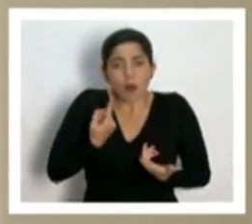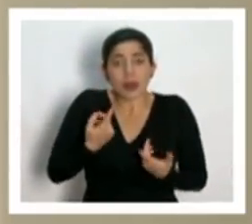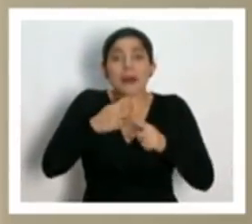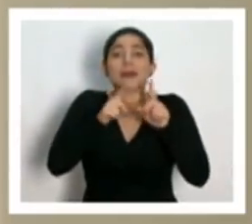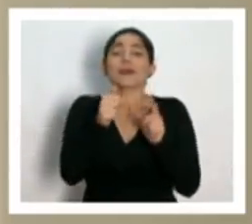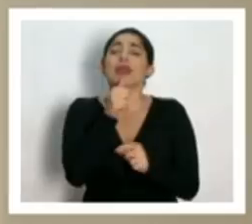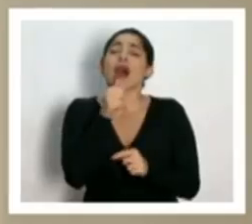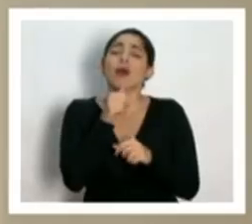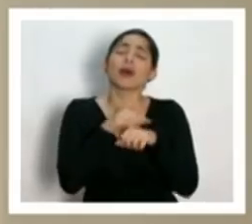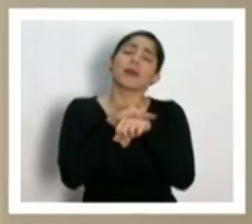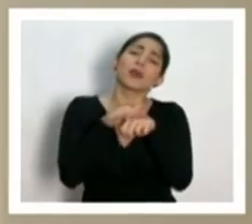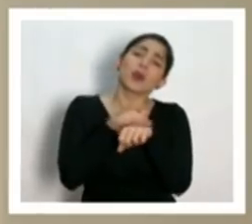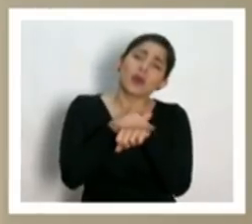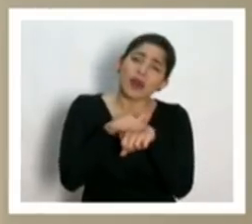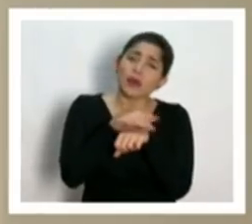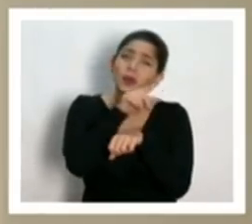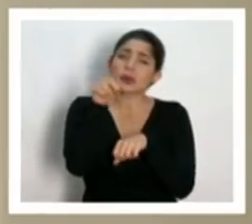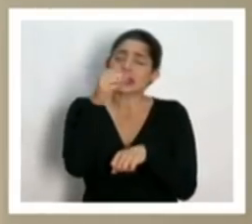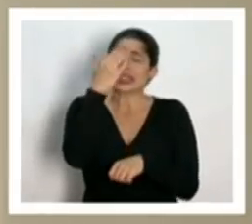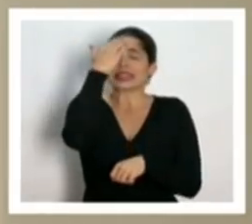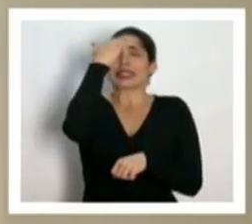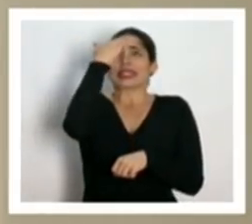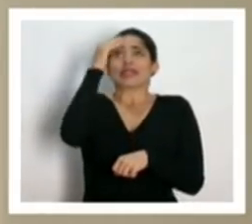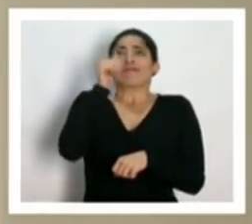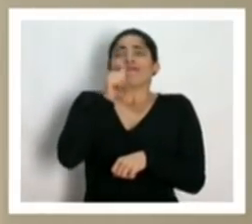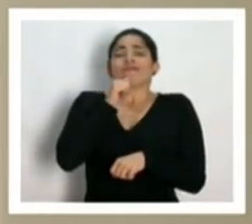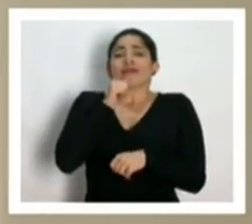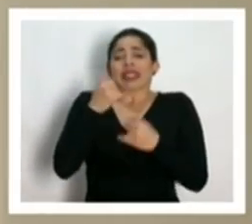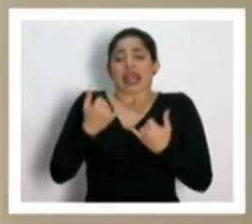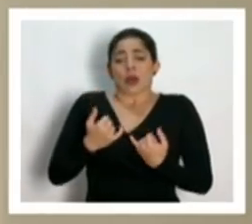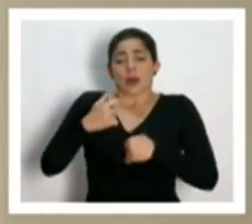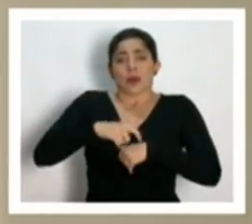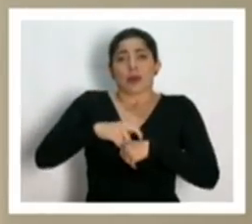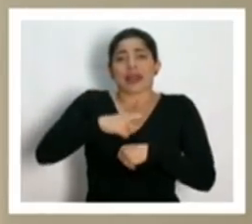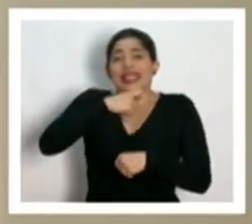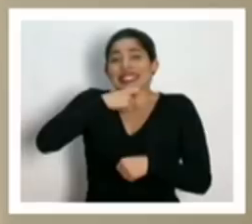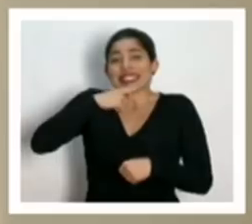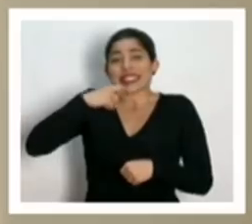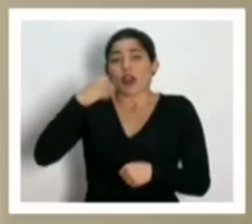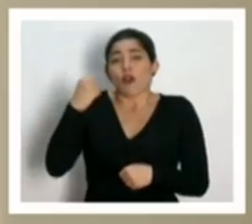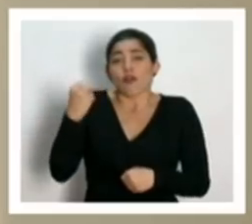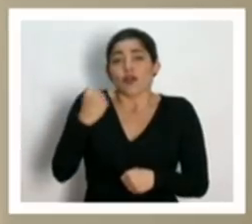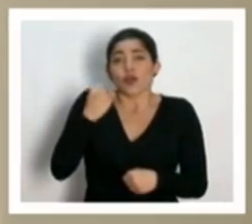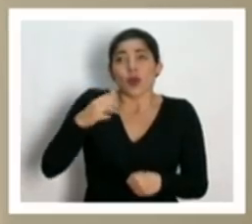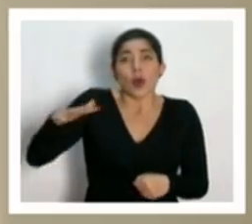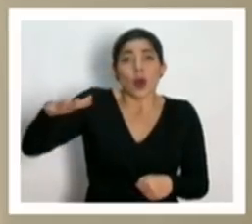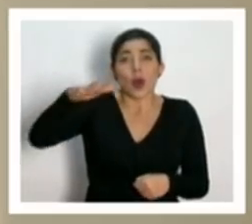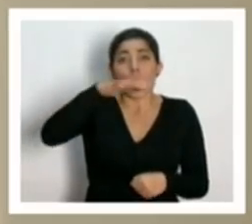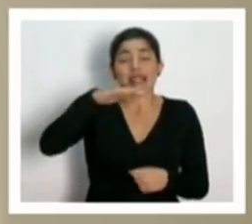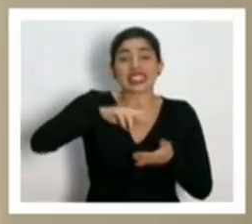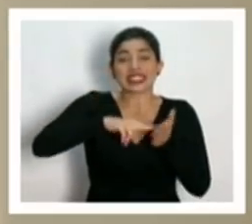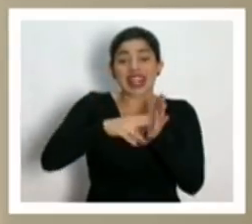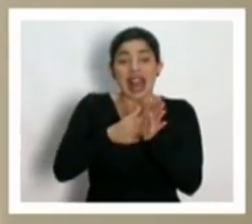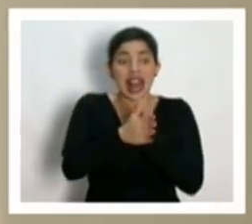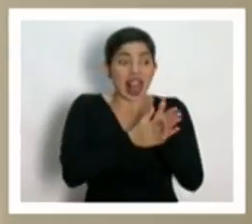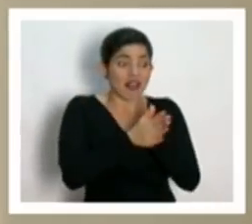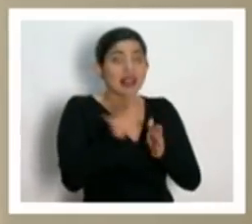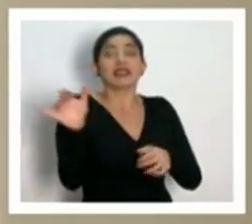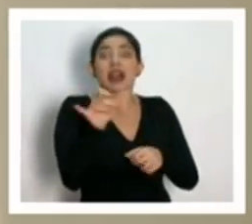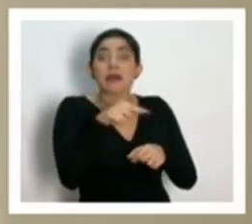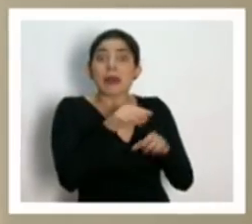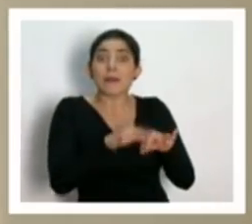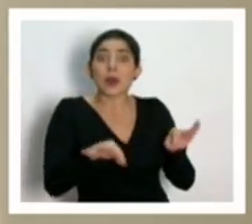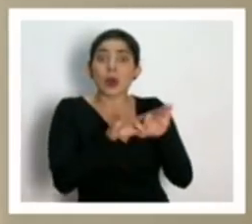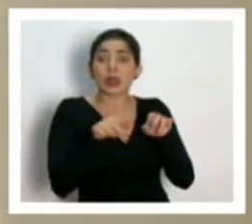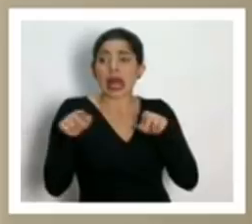caso del agua, por favor, seamos muy conscientes de que estamos en una etapa de sequía, en una etapa en donde lavarse las manos se hace esencial, y